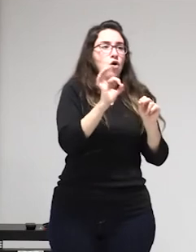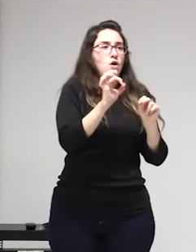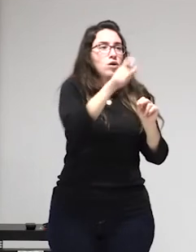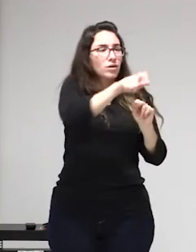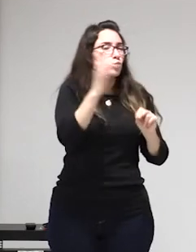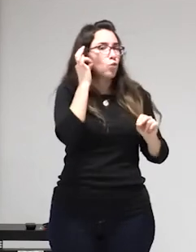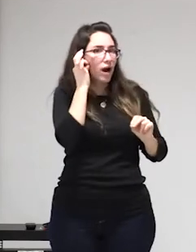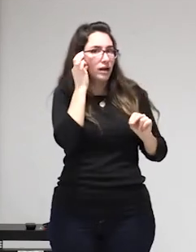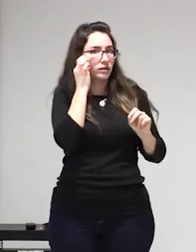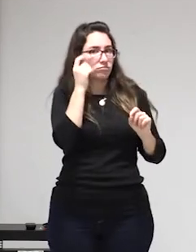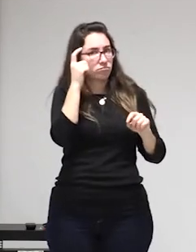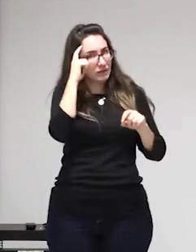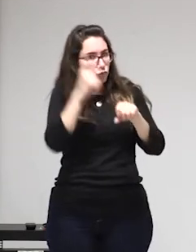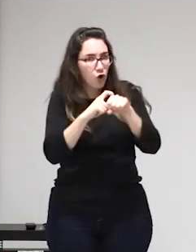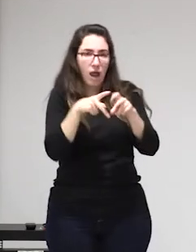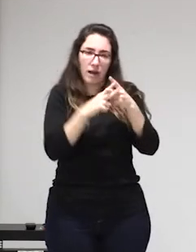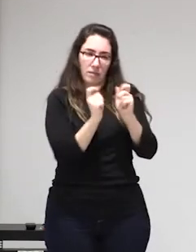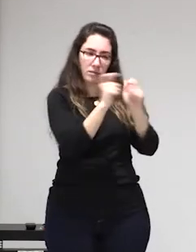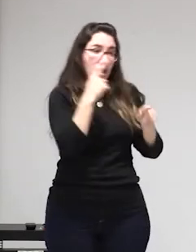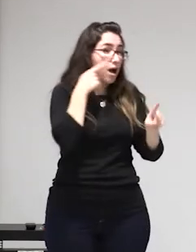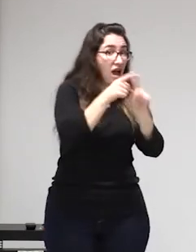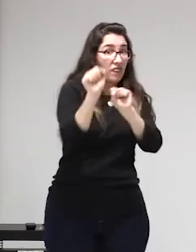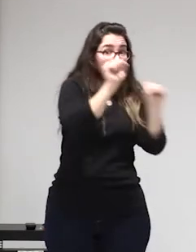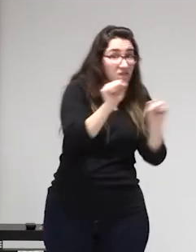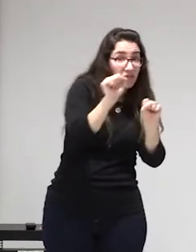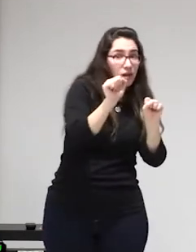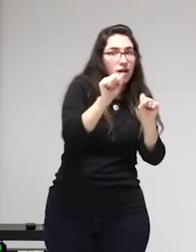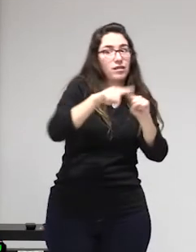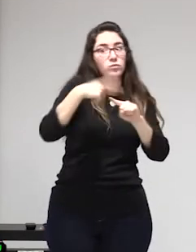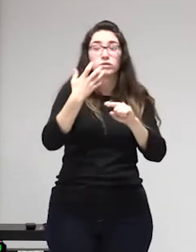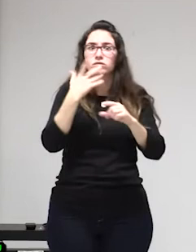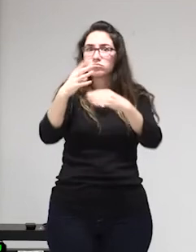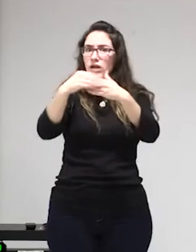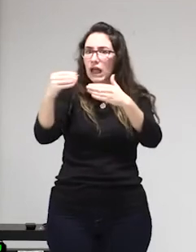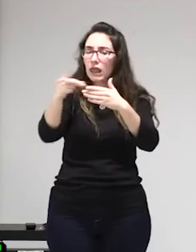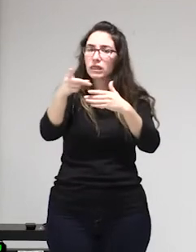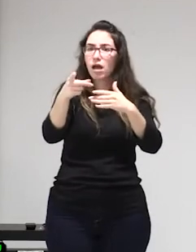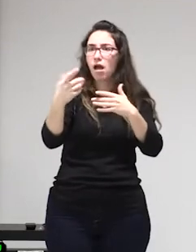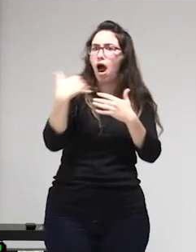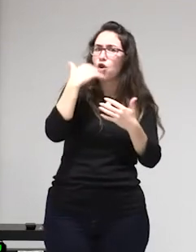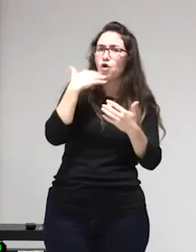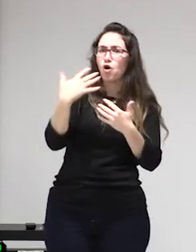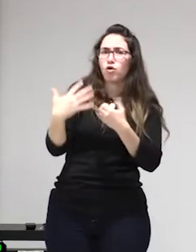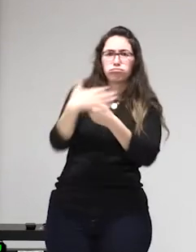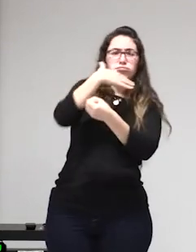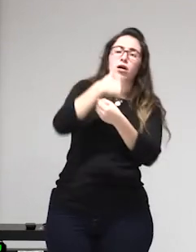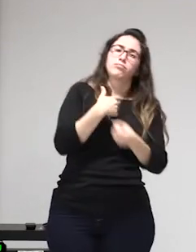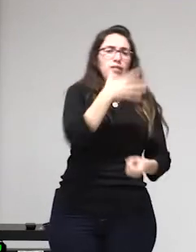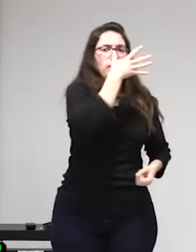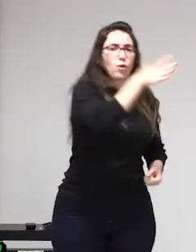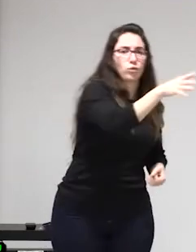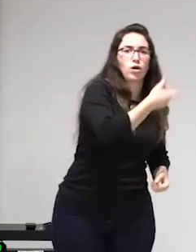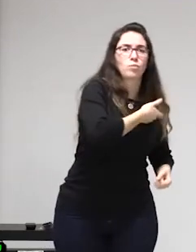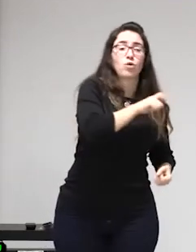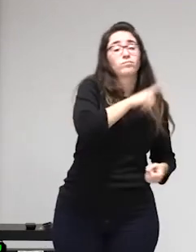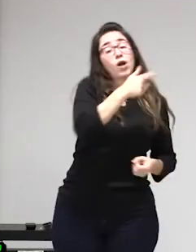de estos estudios encontré mención a que el acto sexual repetido una